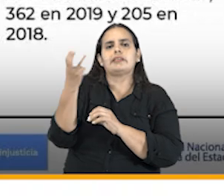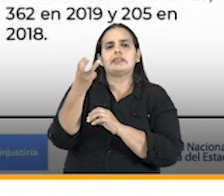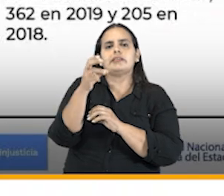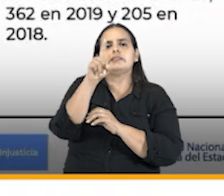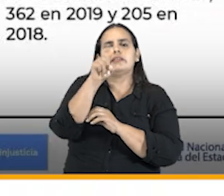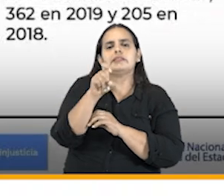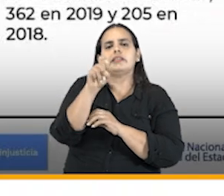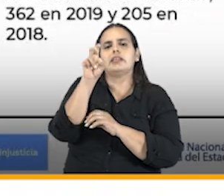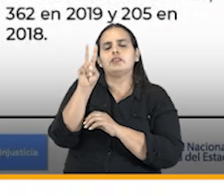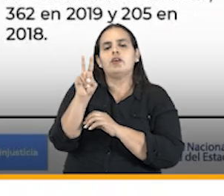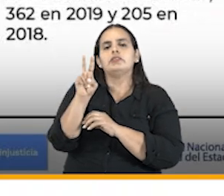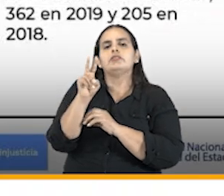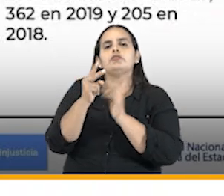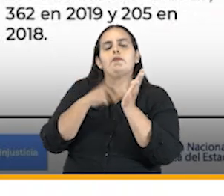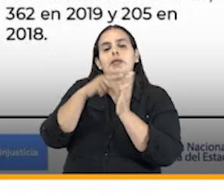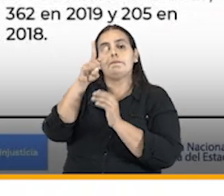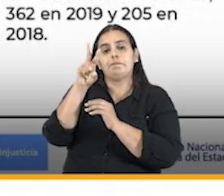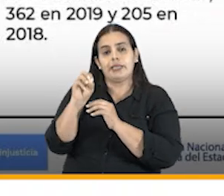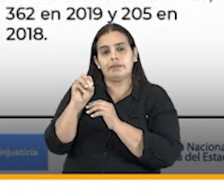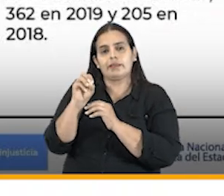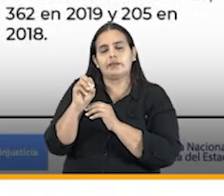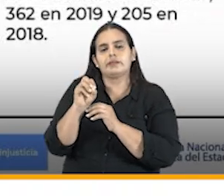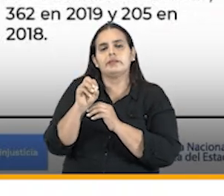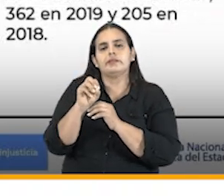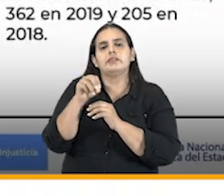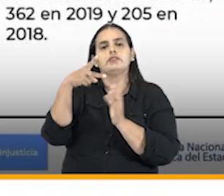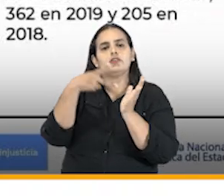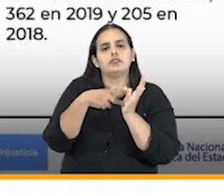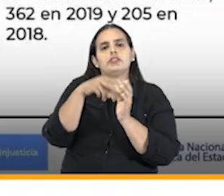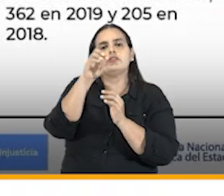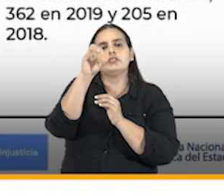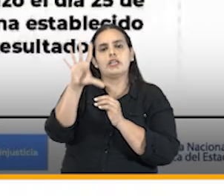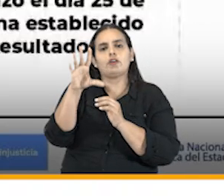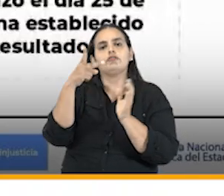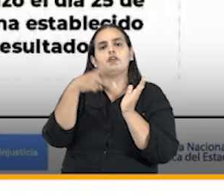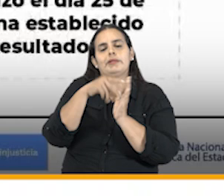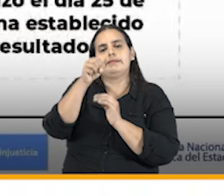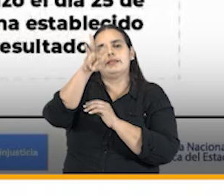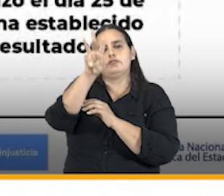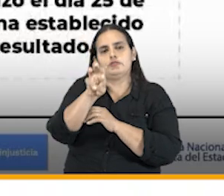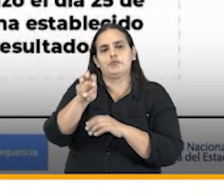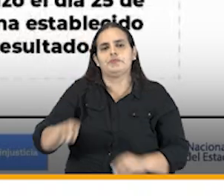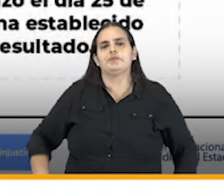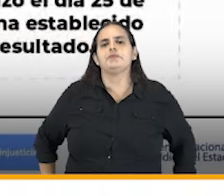362 en 2019 y 205 en 2018